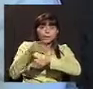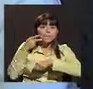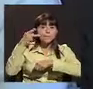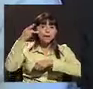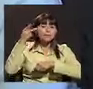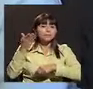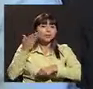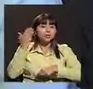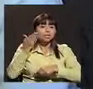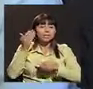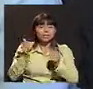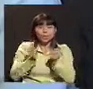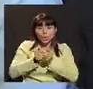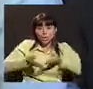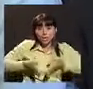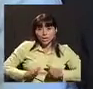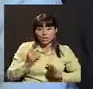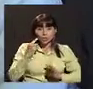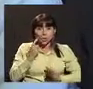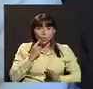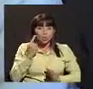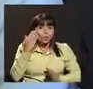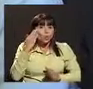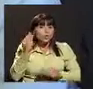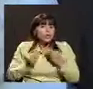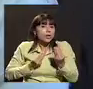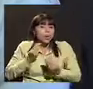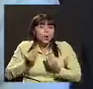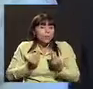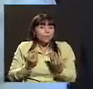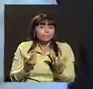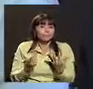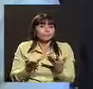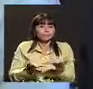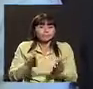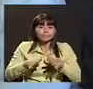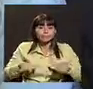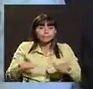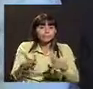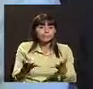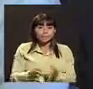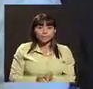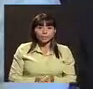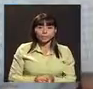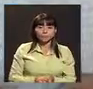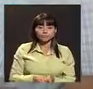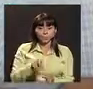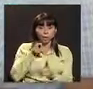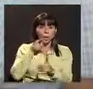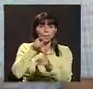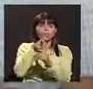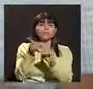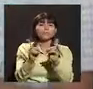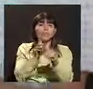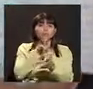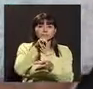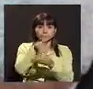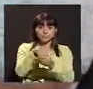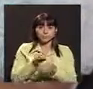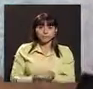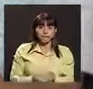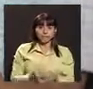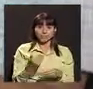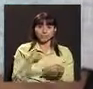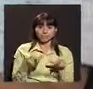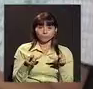padres oyentes que tienen un hijo sordo y no saben cómo manejarse dentro de este mundo. Dentro de sus objetivos